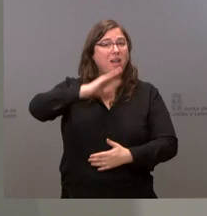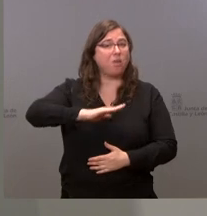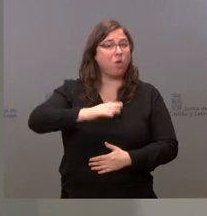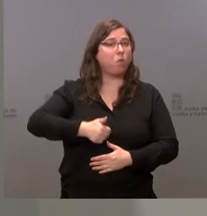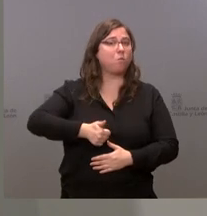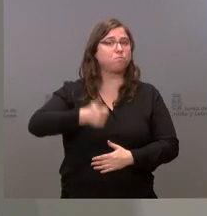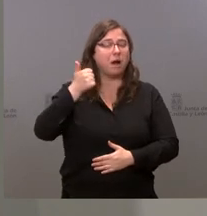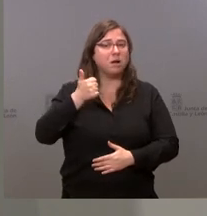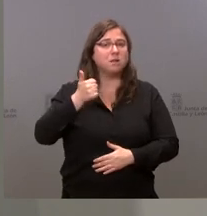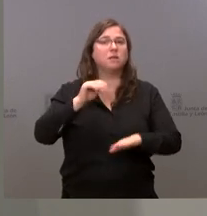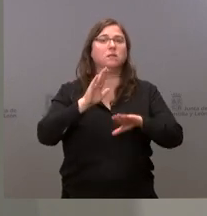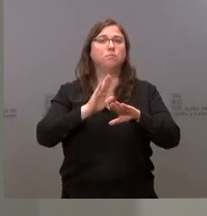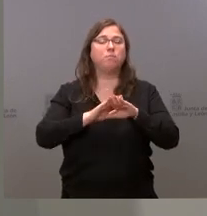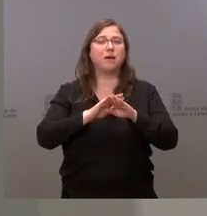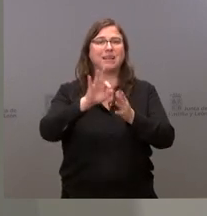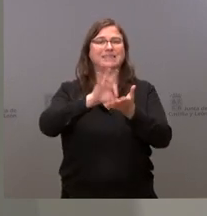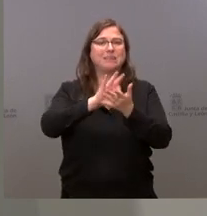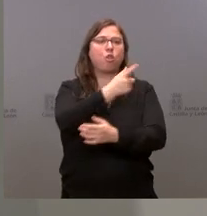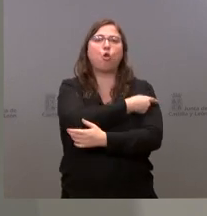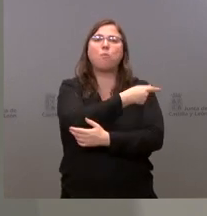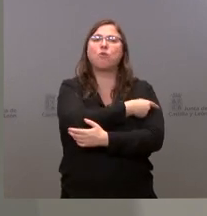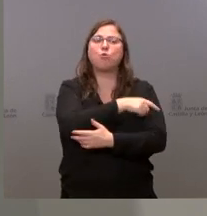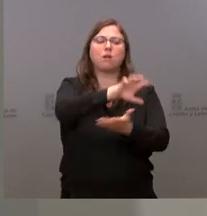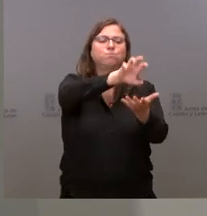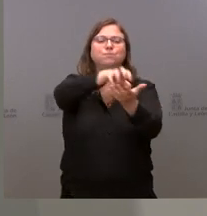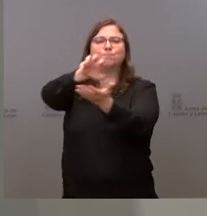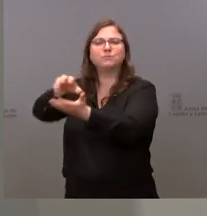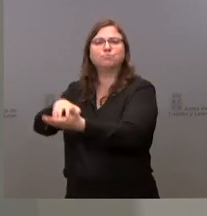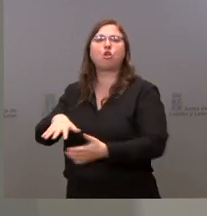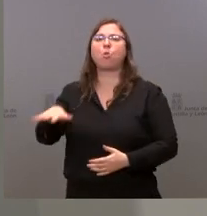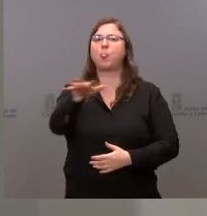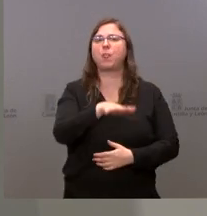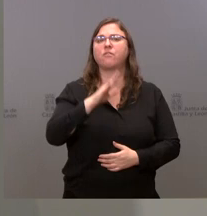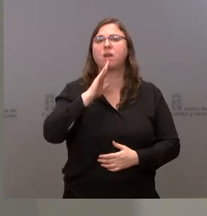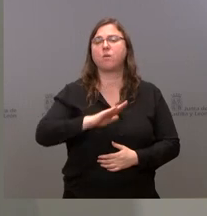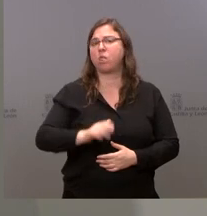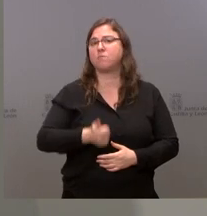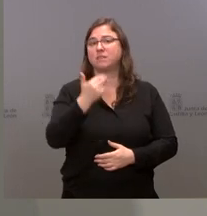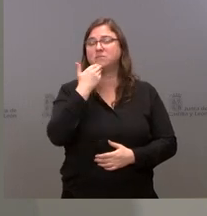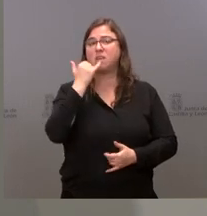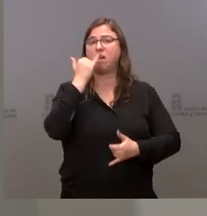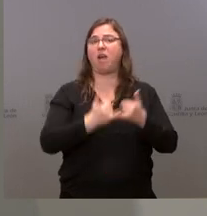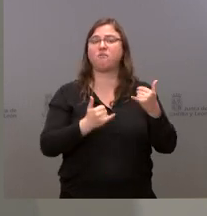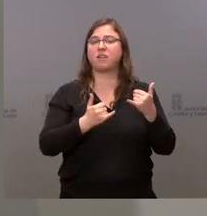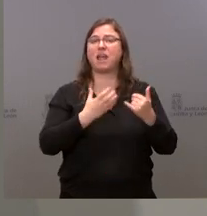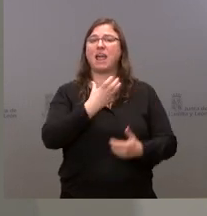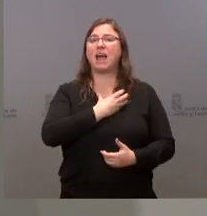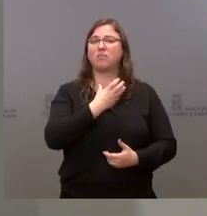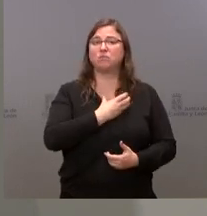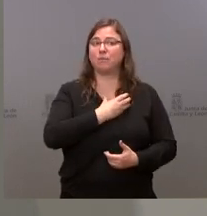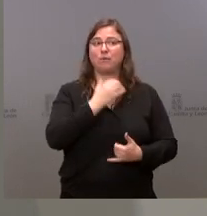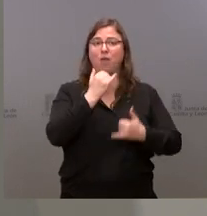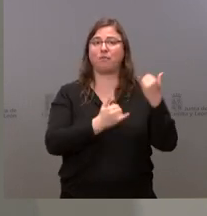prestar este servicio de vacunación? Si finalmente el ayuntamiento deja de ceder